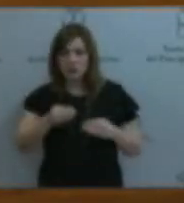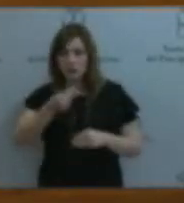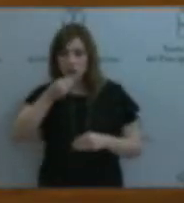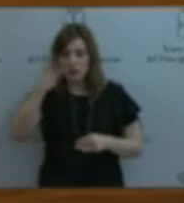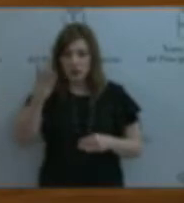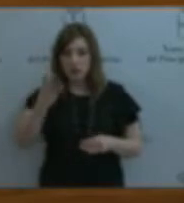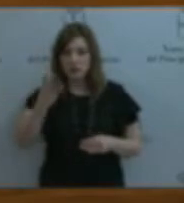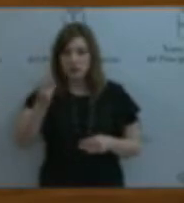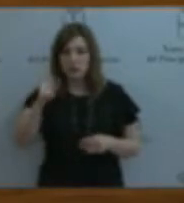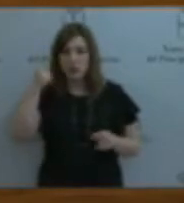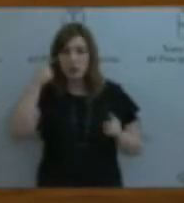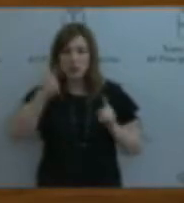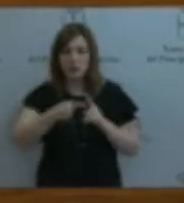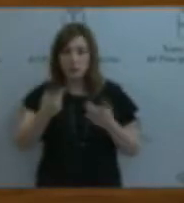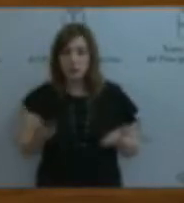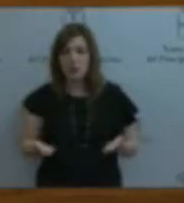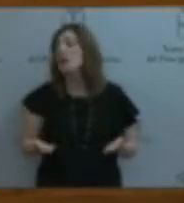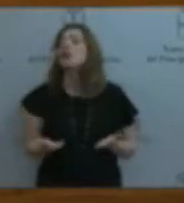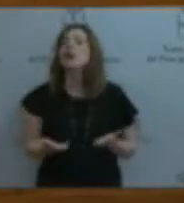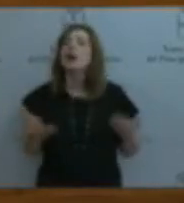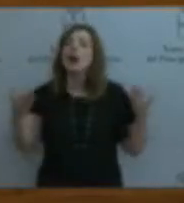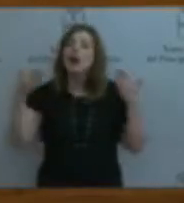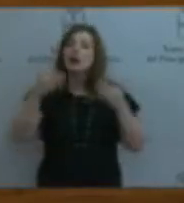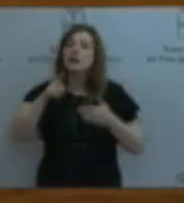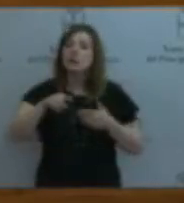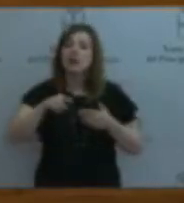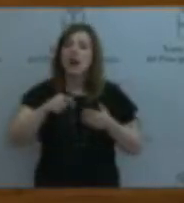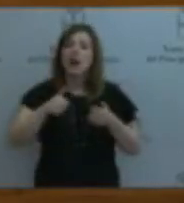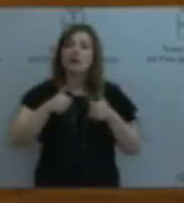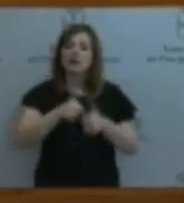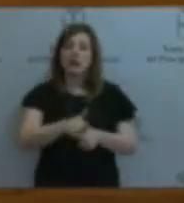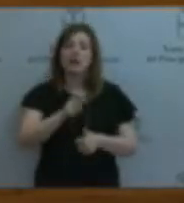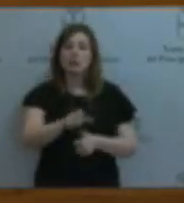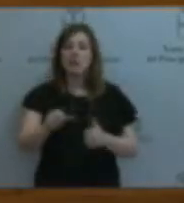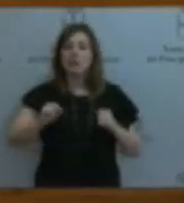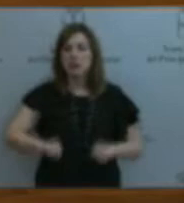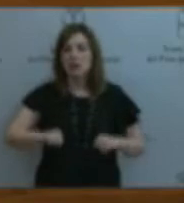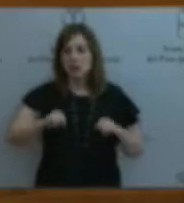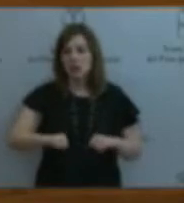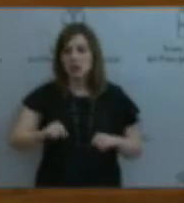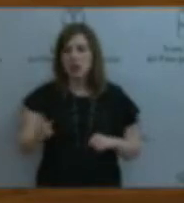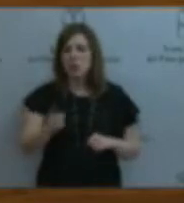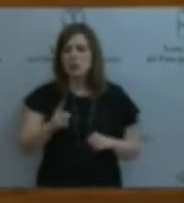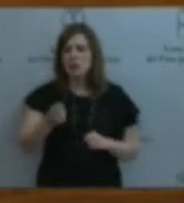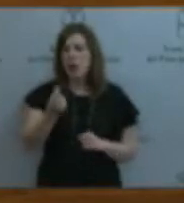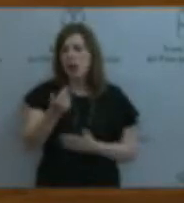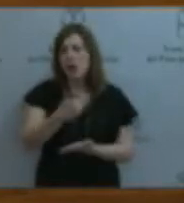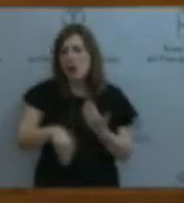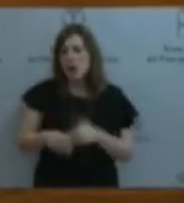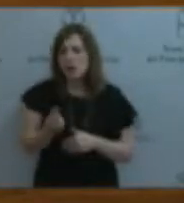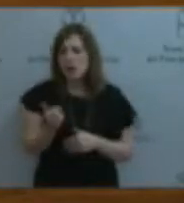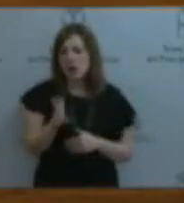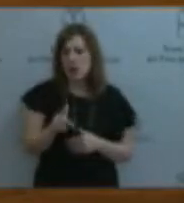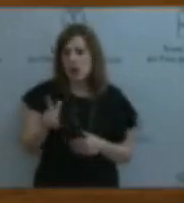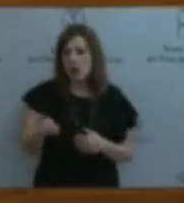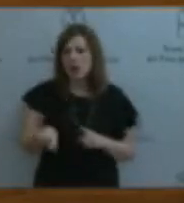y que el objeto siga siendo la atención y asistencia a las personas mayores, no la especulación y el choriceo como si